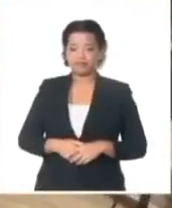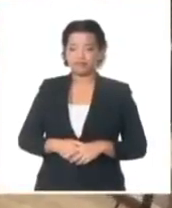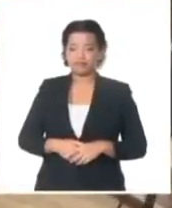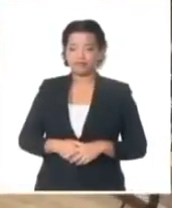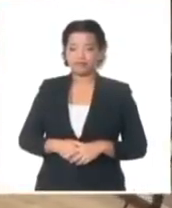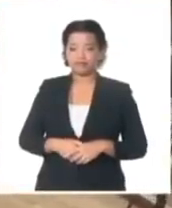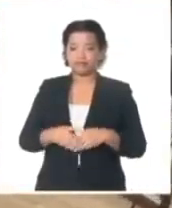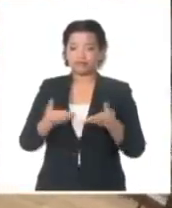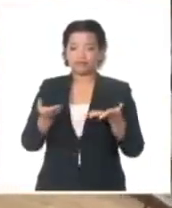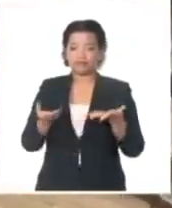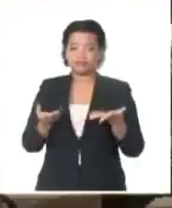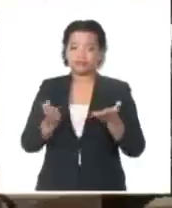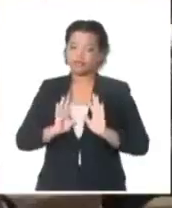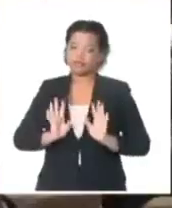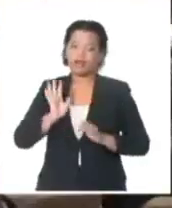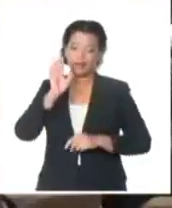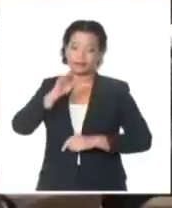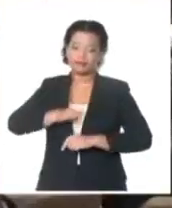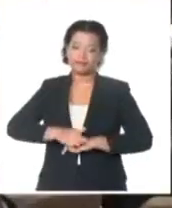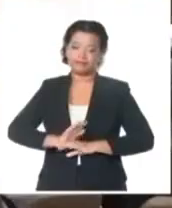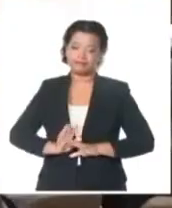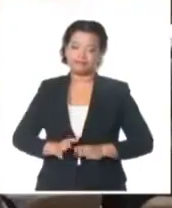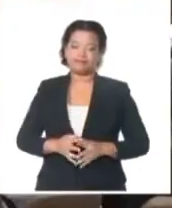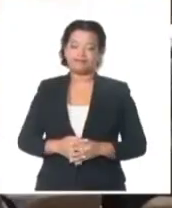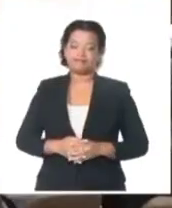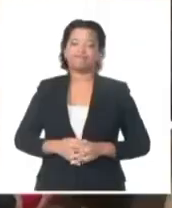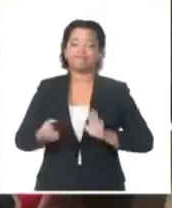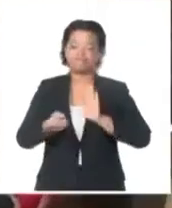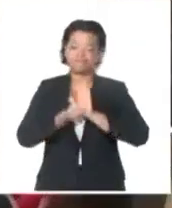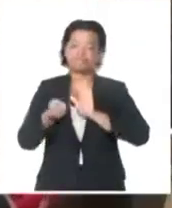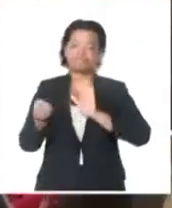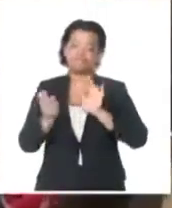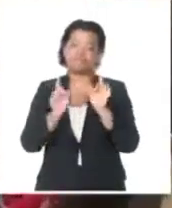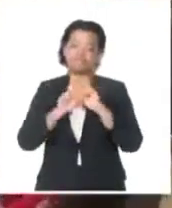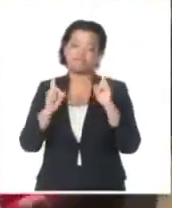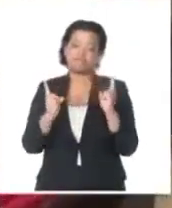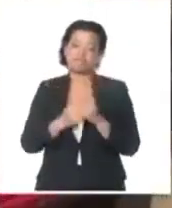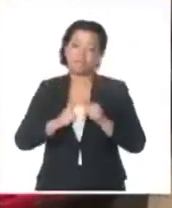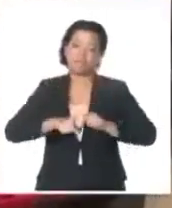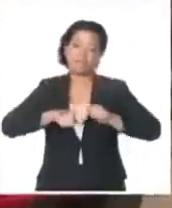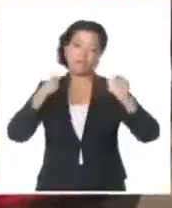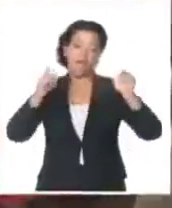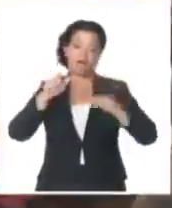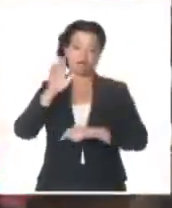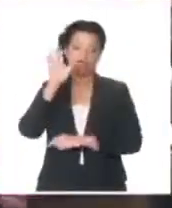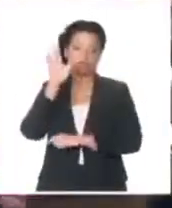Pueden bajar. Aprobado por mayoría de votos.